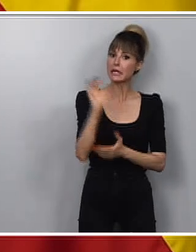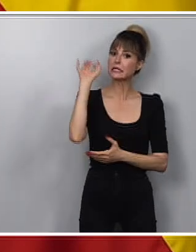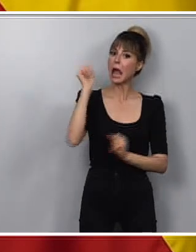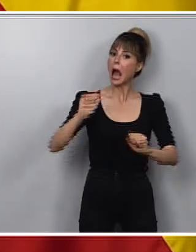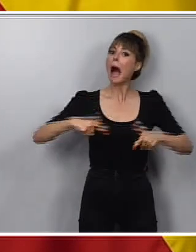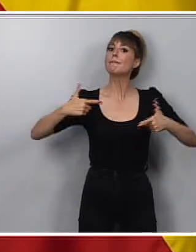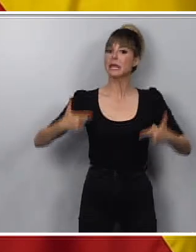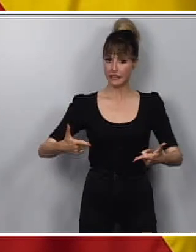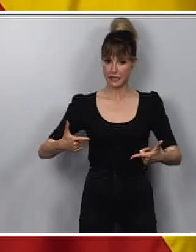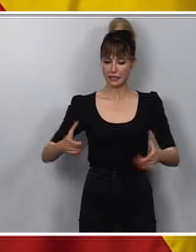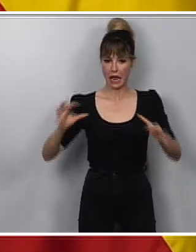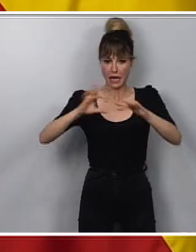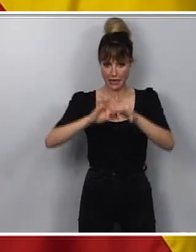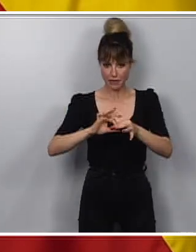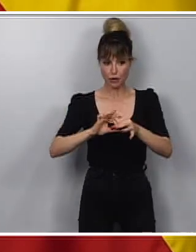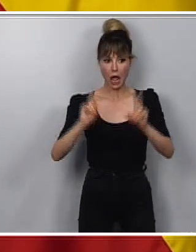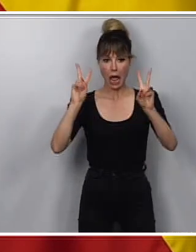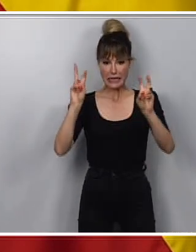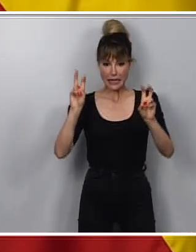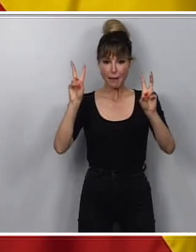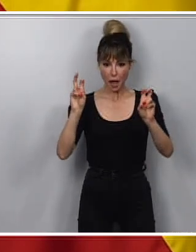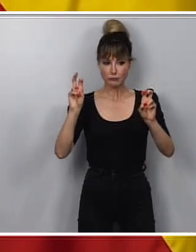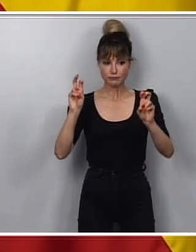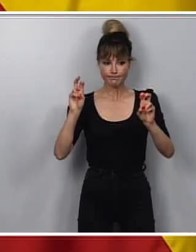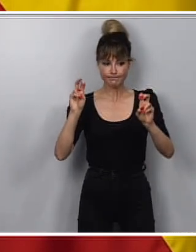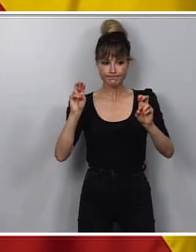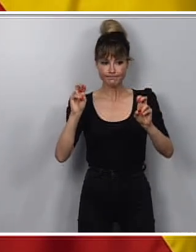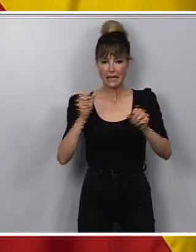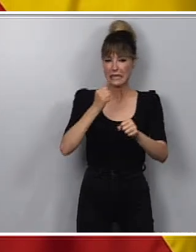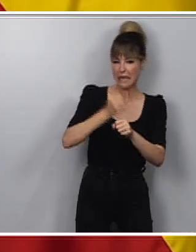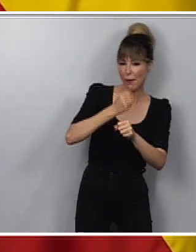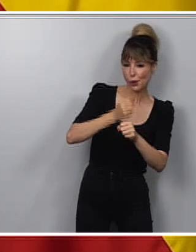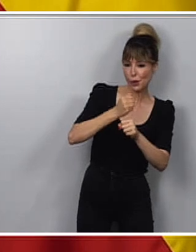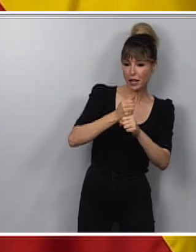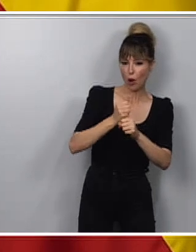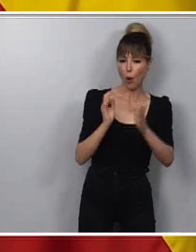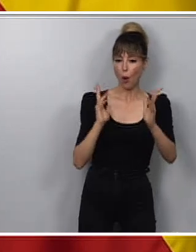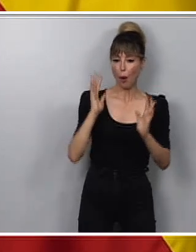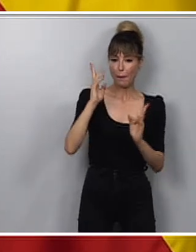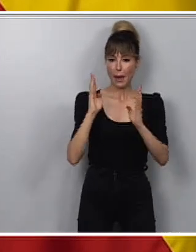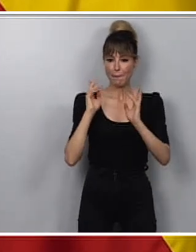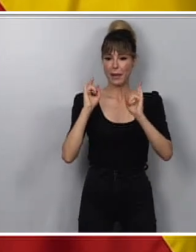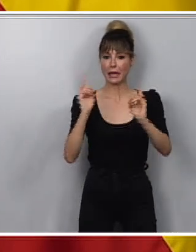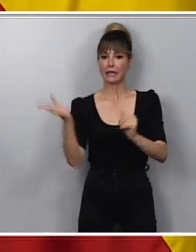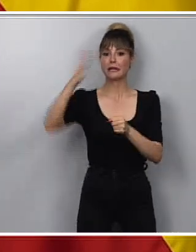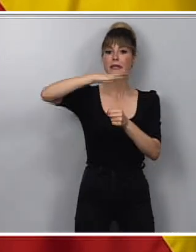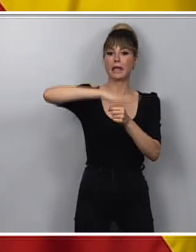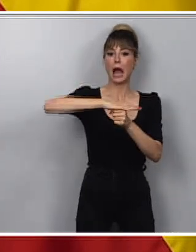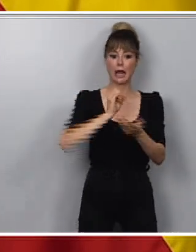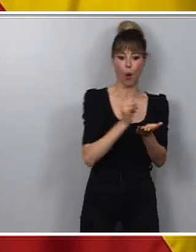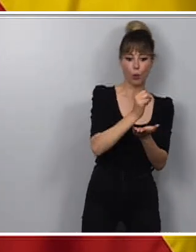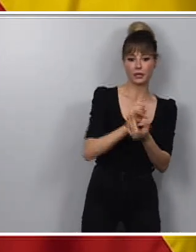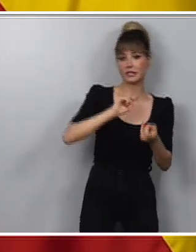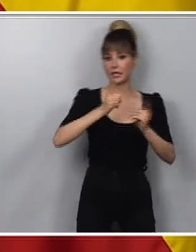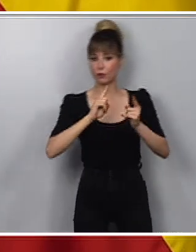en relación con las cuestiones vinculadas al laboreo, a la cubierta vegetal, a la rotación de cultivos o a las